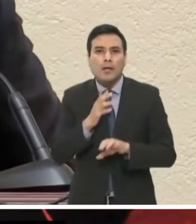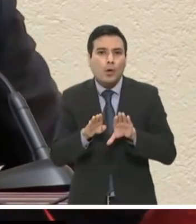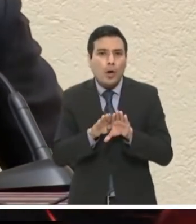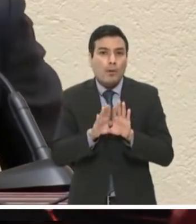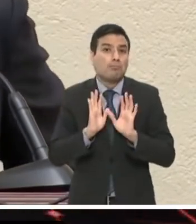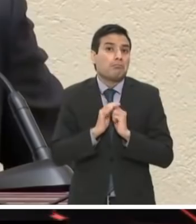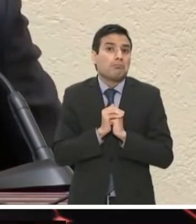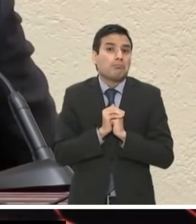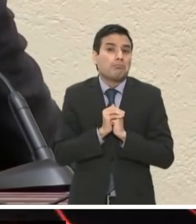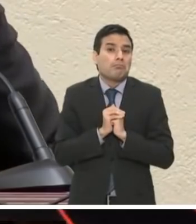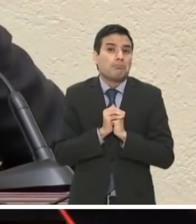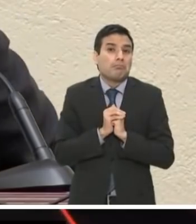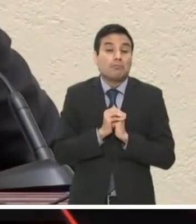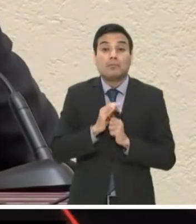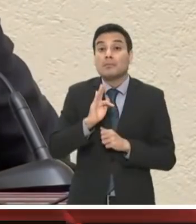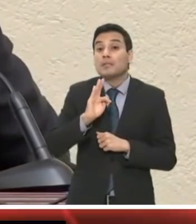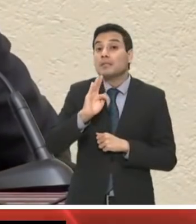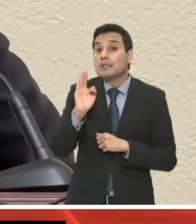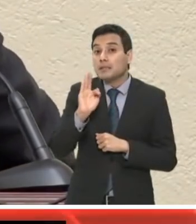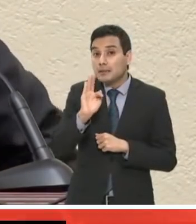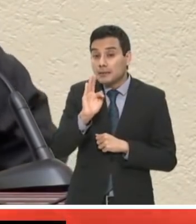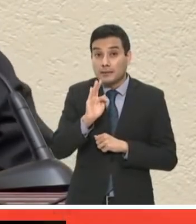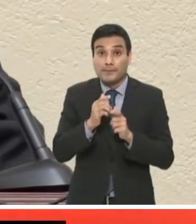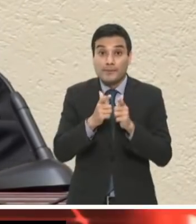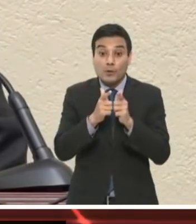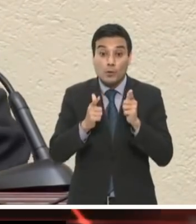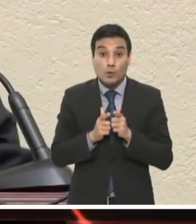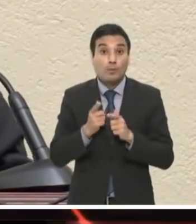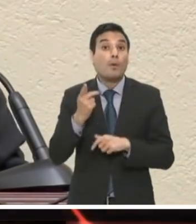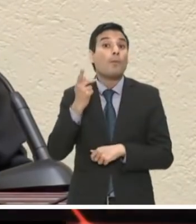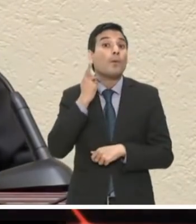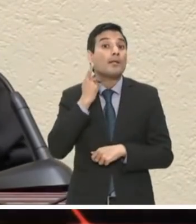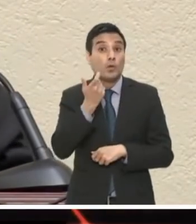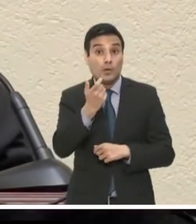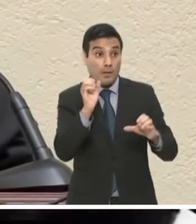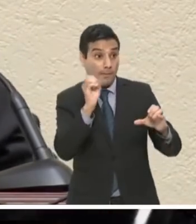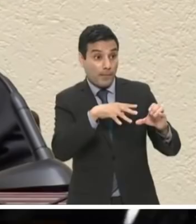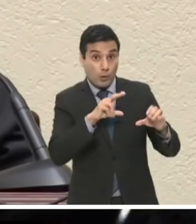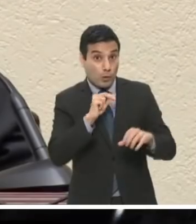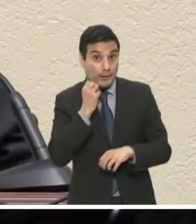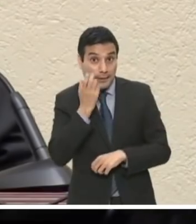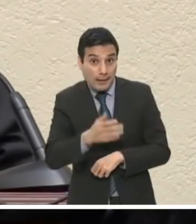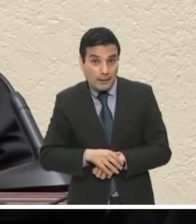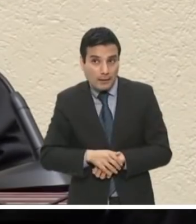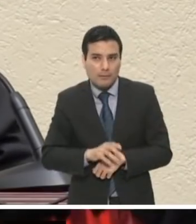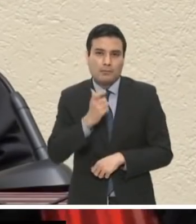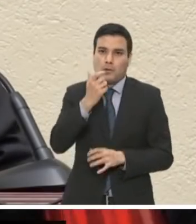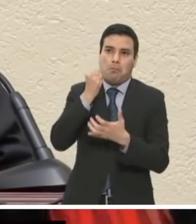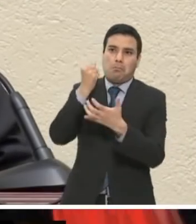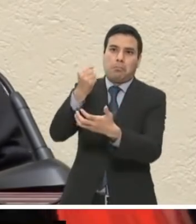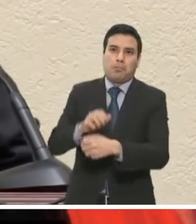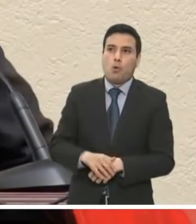hasta lo que no tragan les hace daño. El partido Morena quiere regresar 547